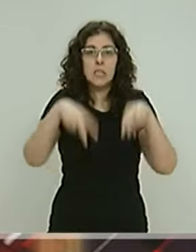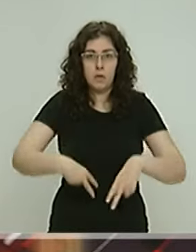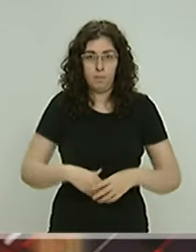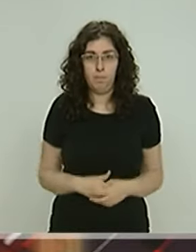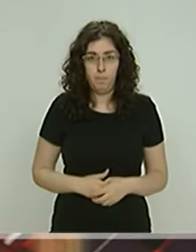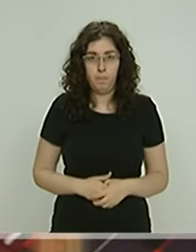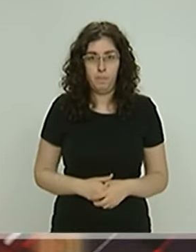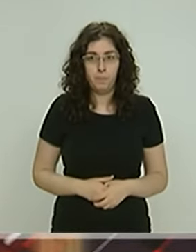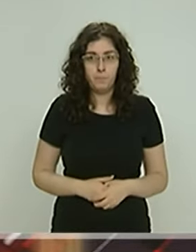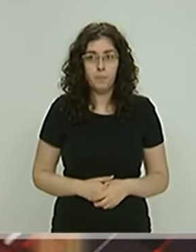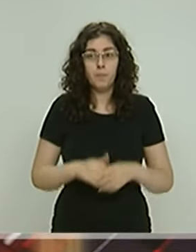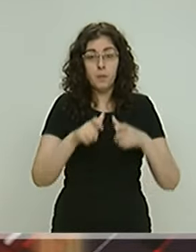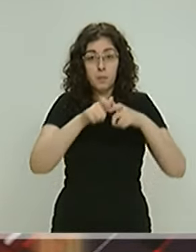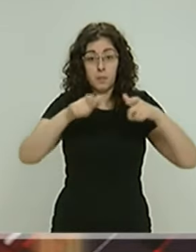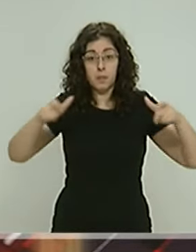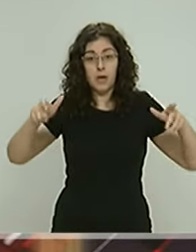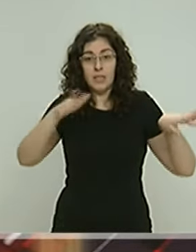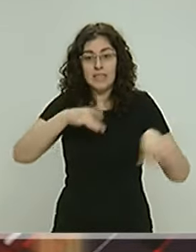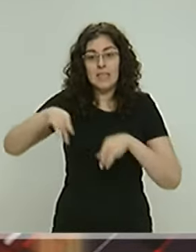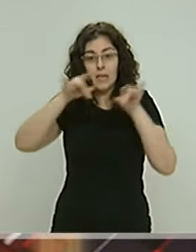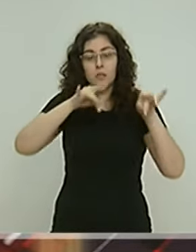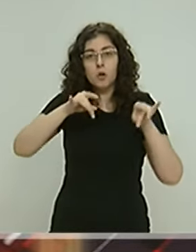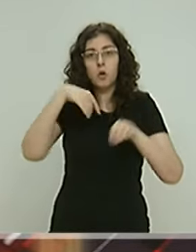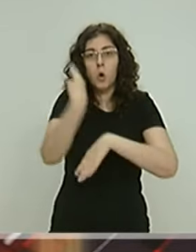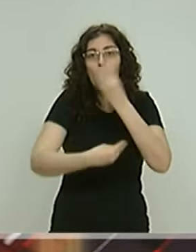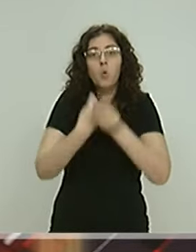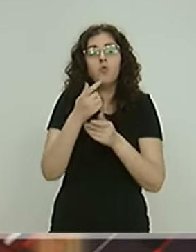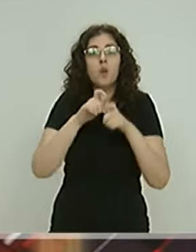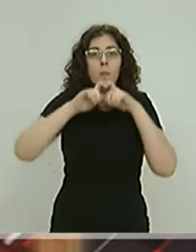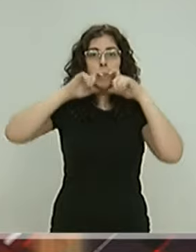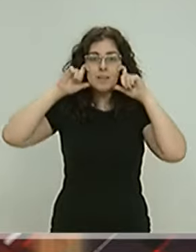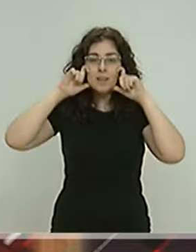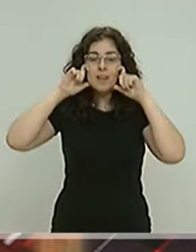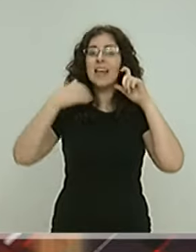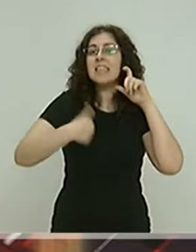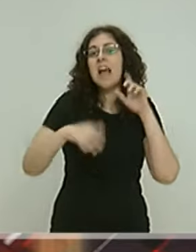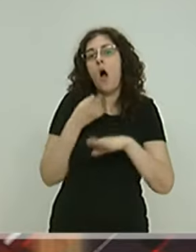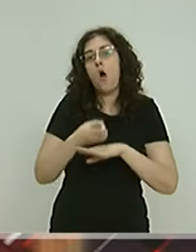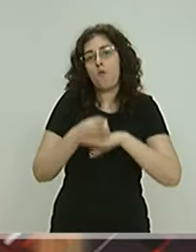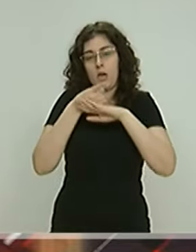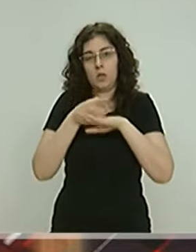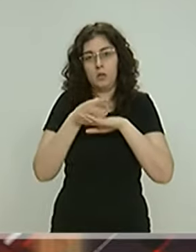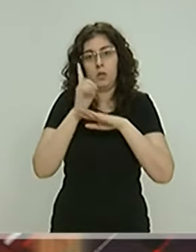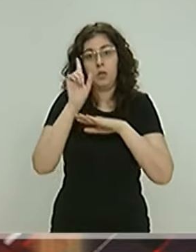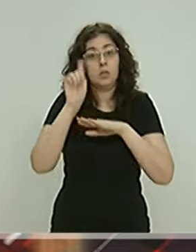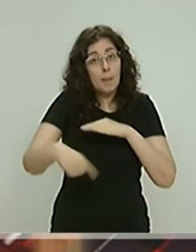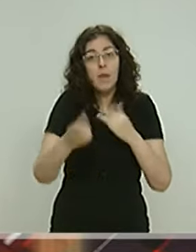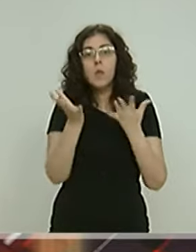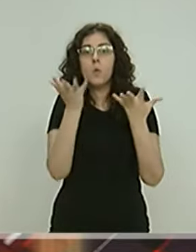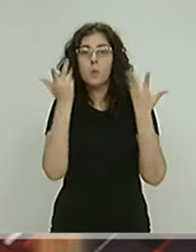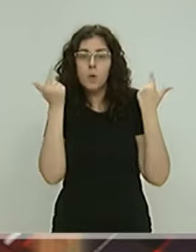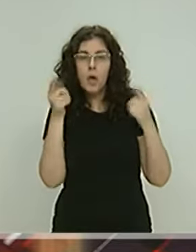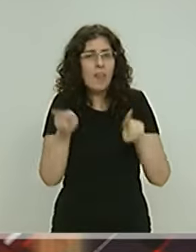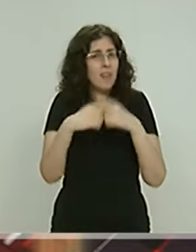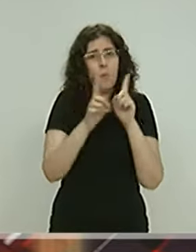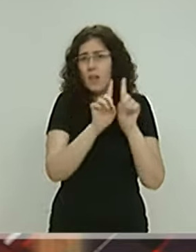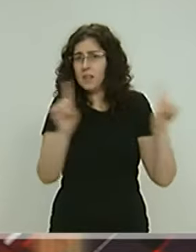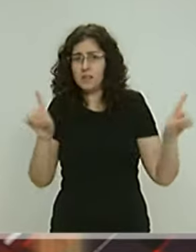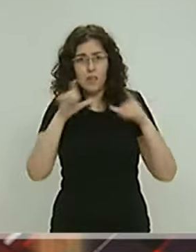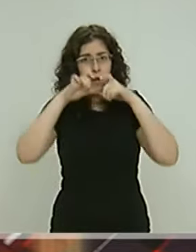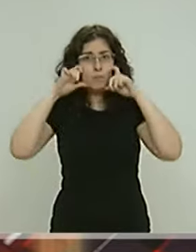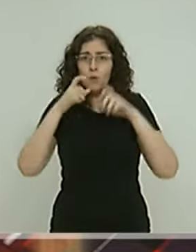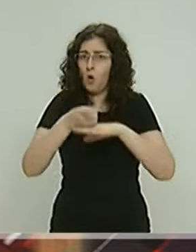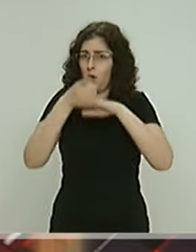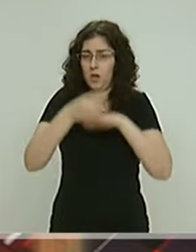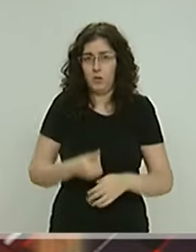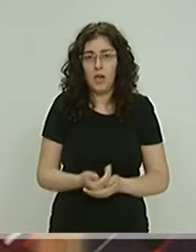Y cada vez son más los territorios en los que el uso de la mascarilla es obligatorio, incluso al aire libre y aunque se guarden las distancias. Ya